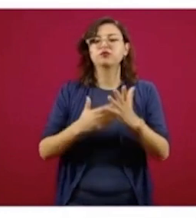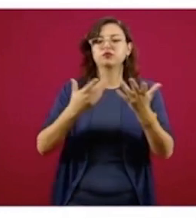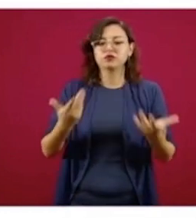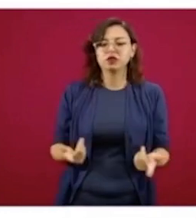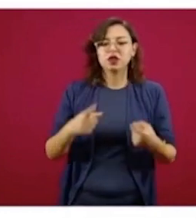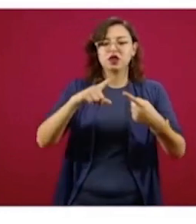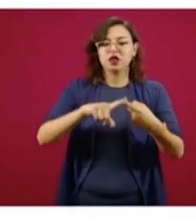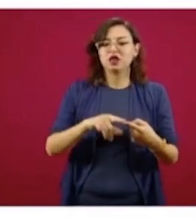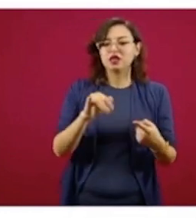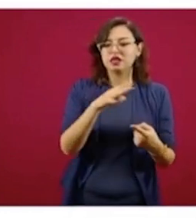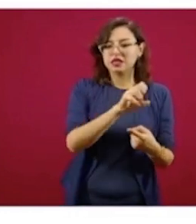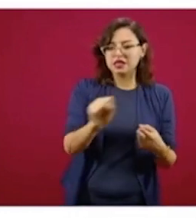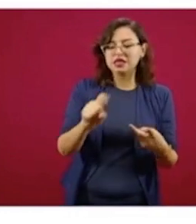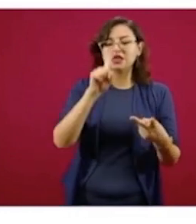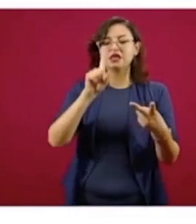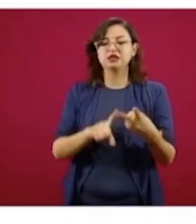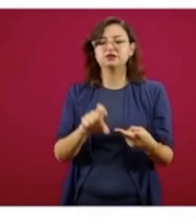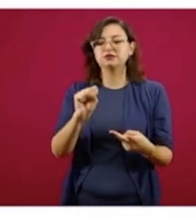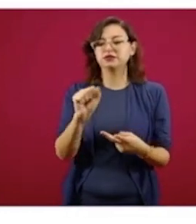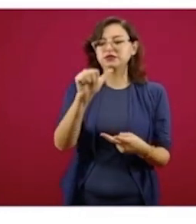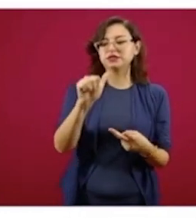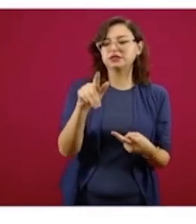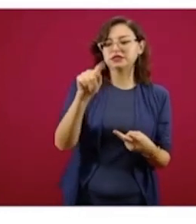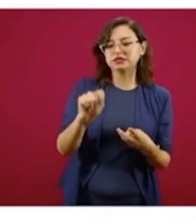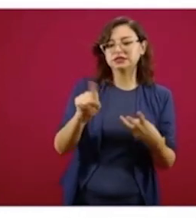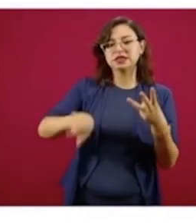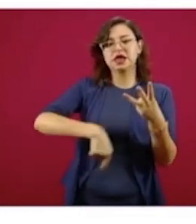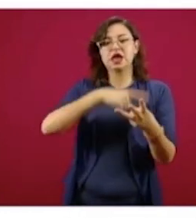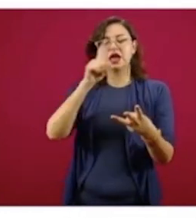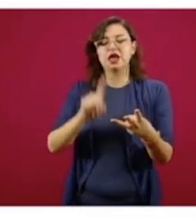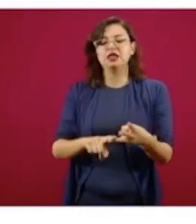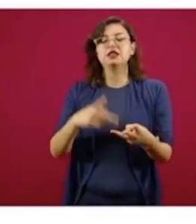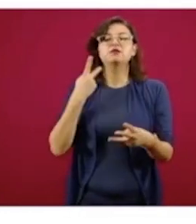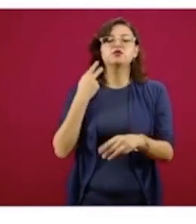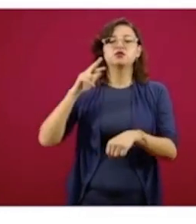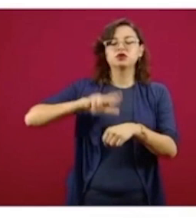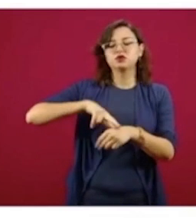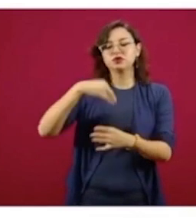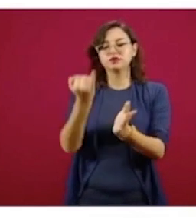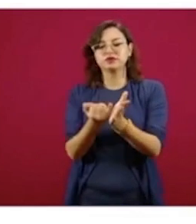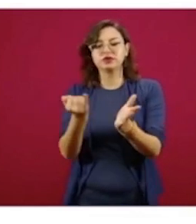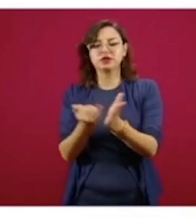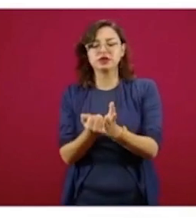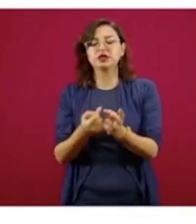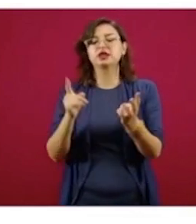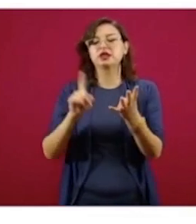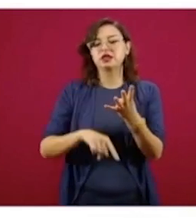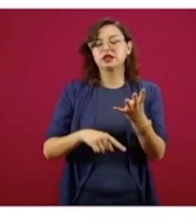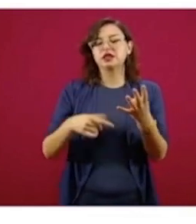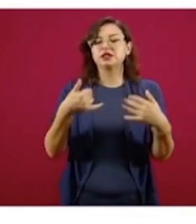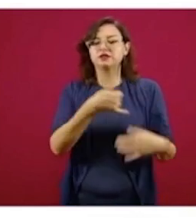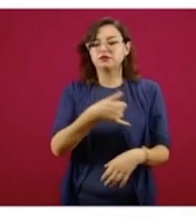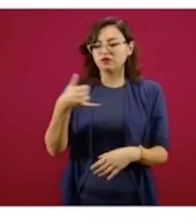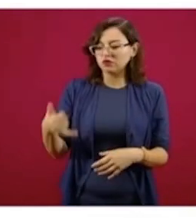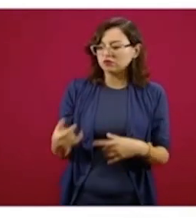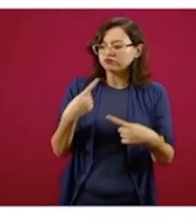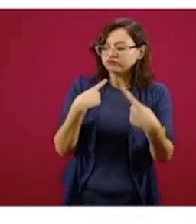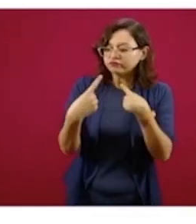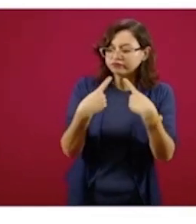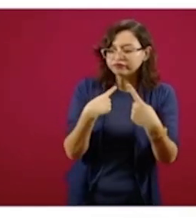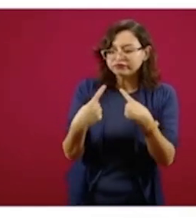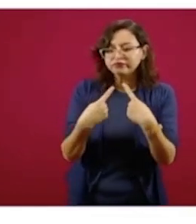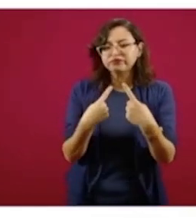el IMSS, el SAT, la Procuraduría Fiscal y el Infonavit. En lo que va de la presente administración, hemos